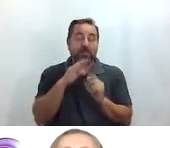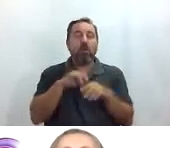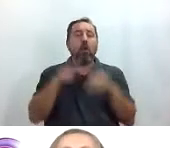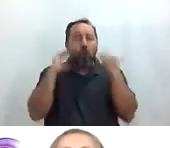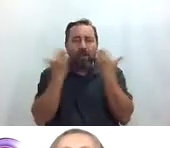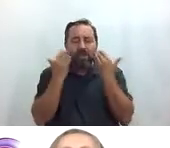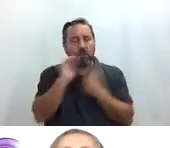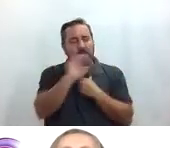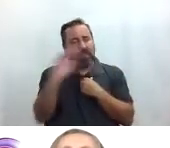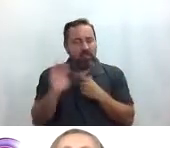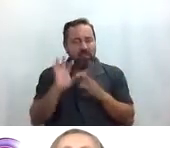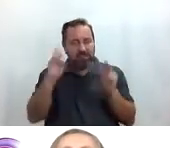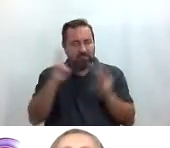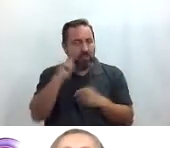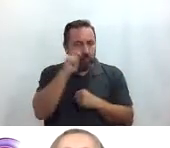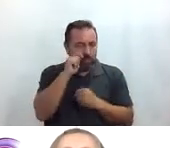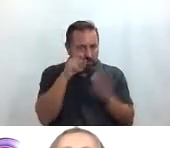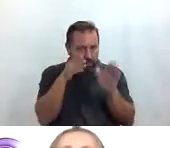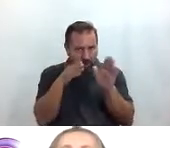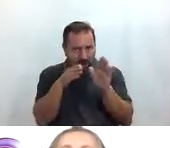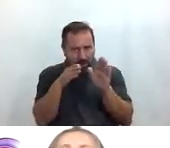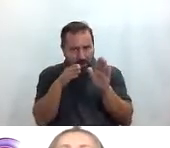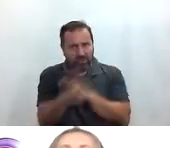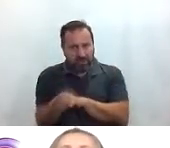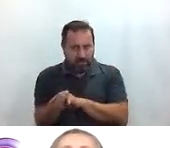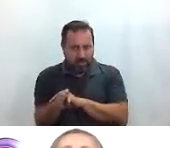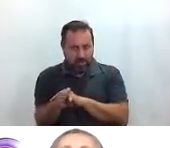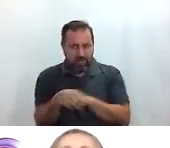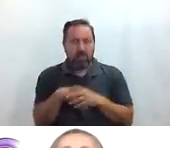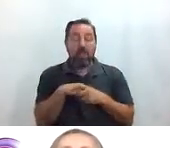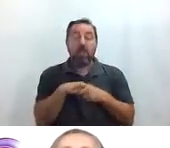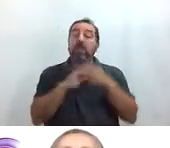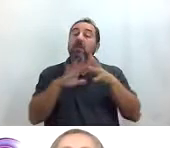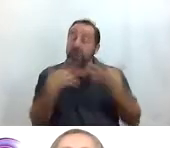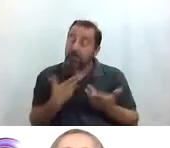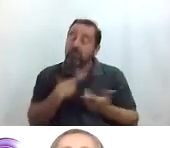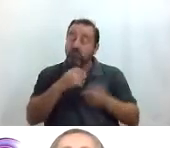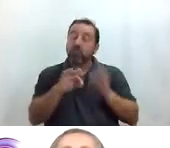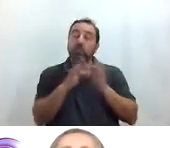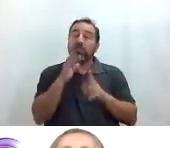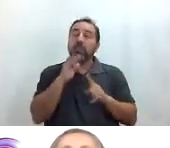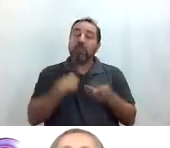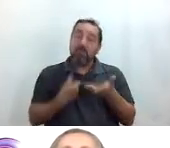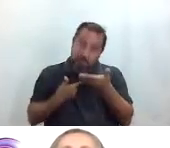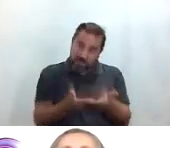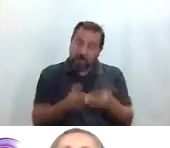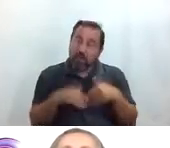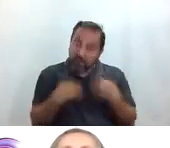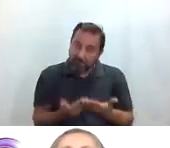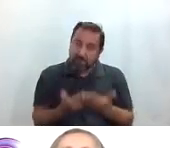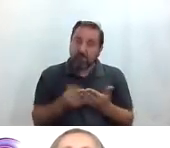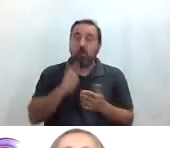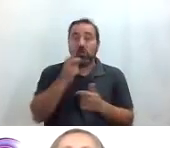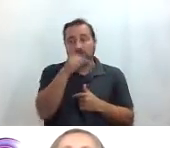sobre turismo accesible que además tuve la suerte que también me invitaron junto a otros